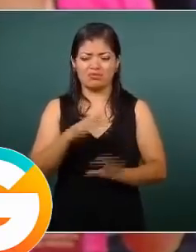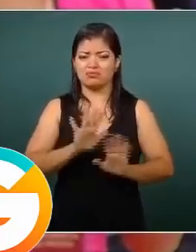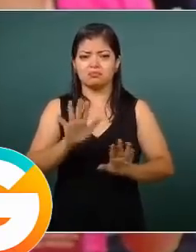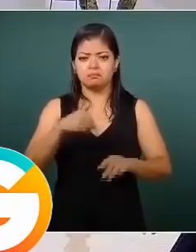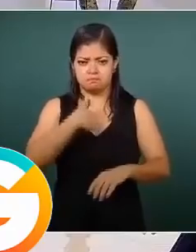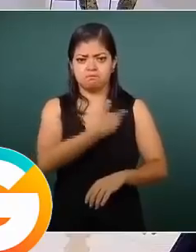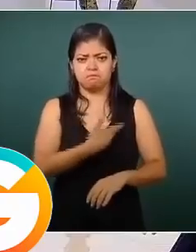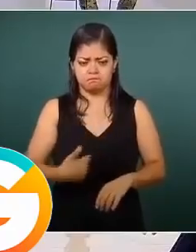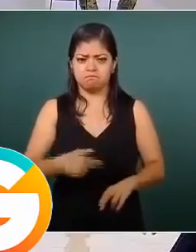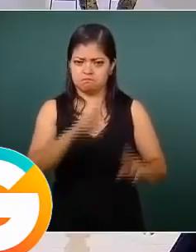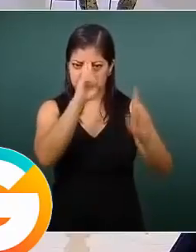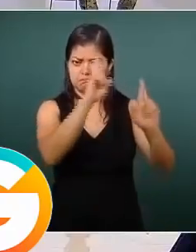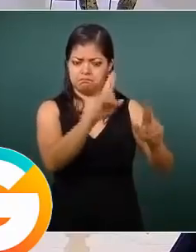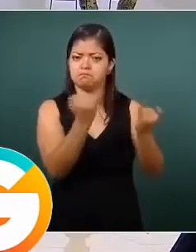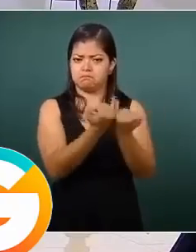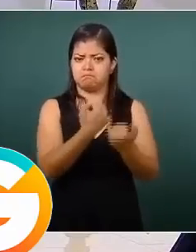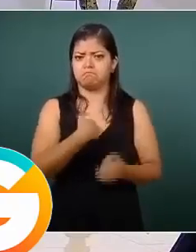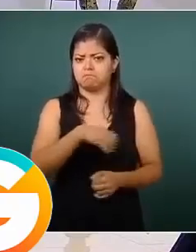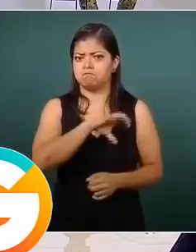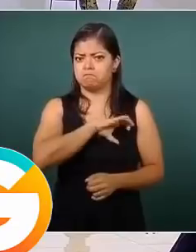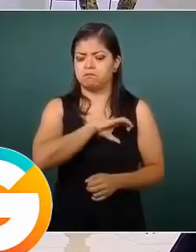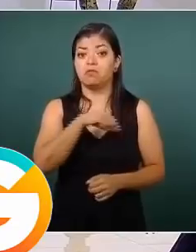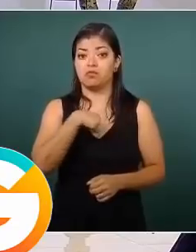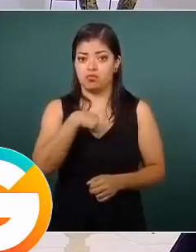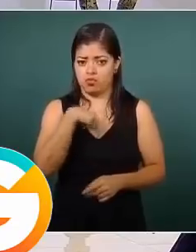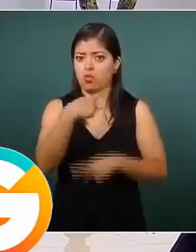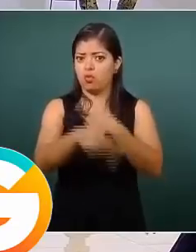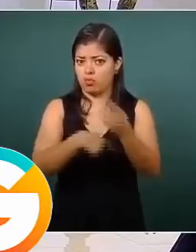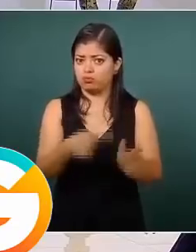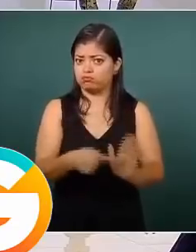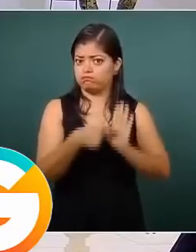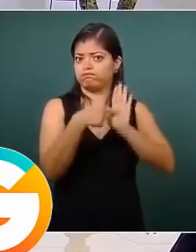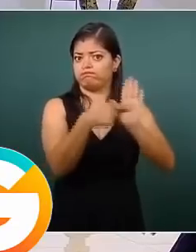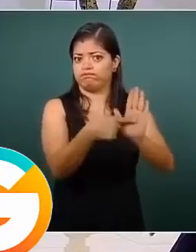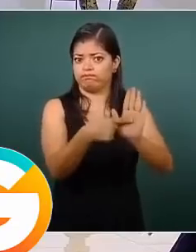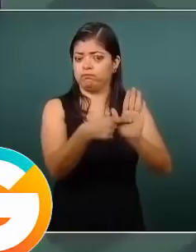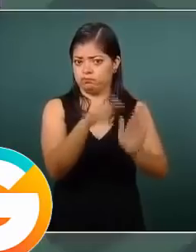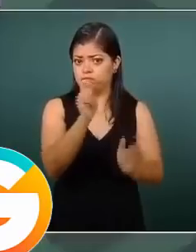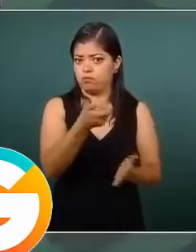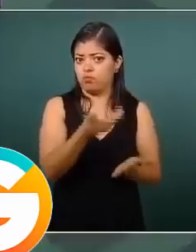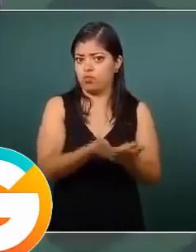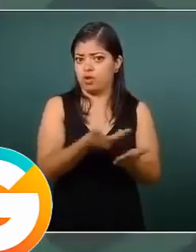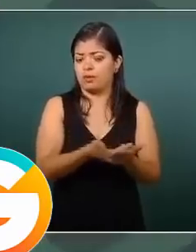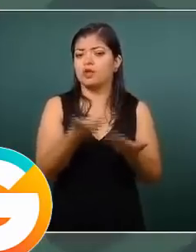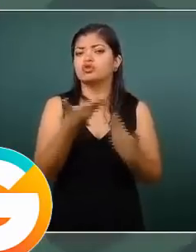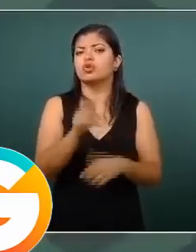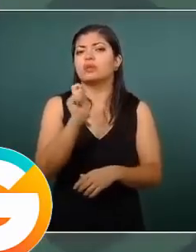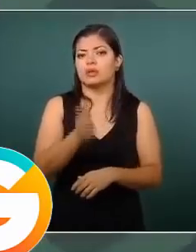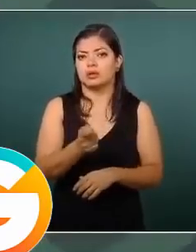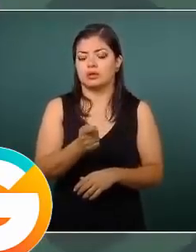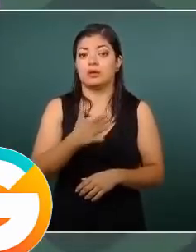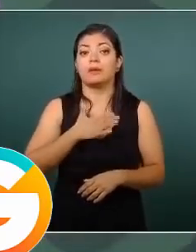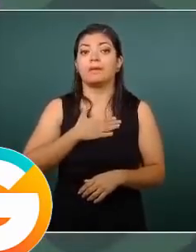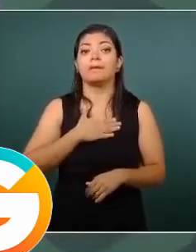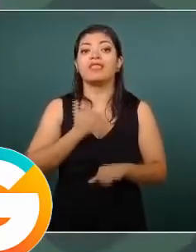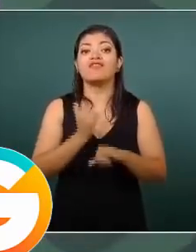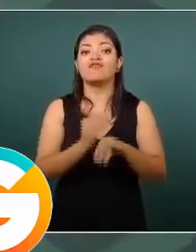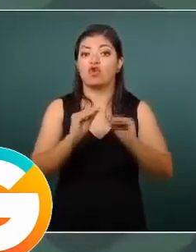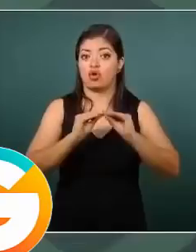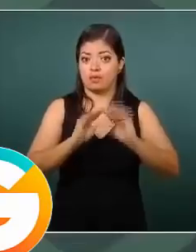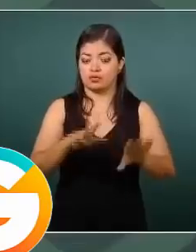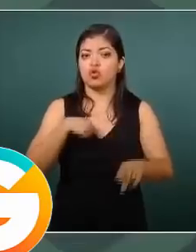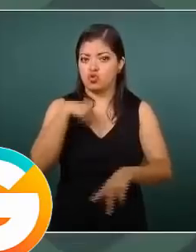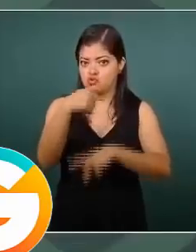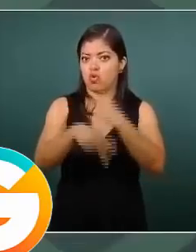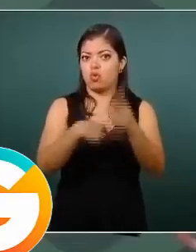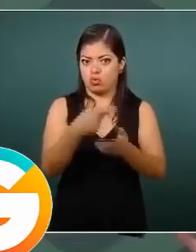lo respeto y lo aprecio, le voy a entregar, como me comprometí públicamente, la información de la que disponemos respecto a lo que pasó. Es la información que tenemos y se la voy a poner